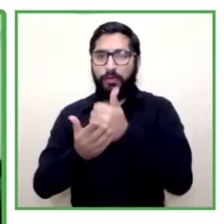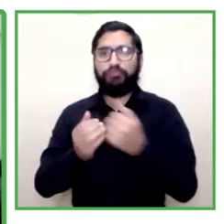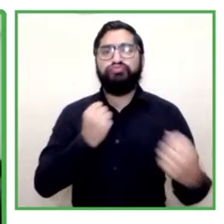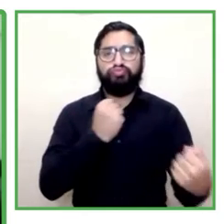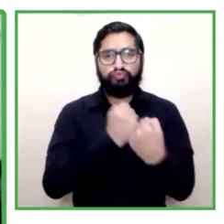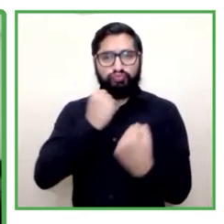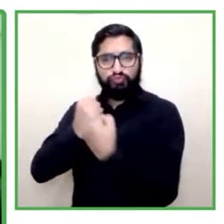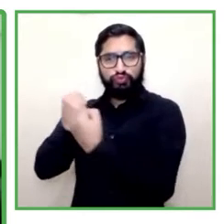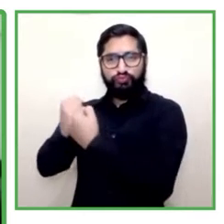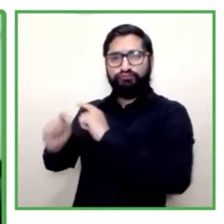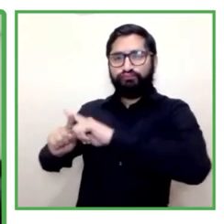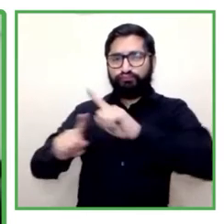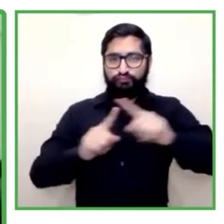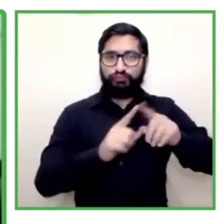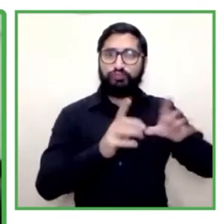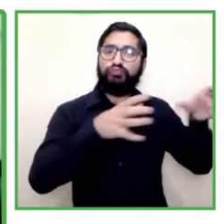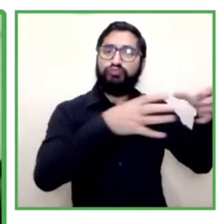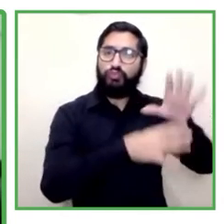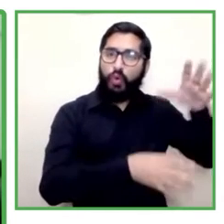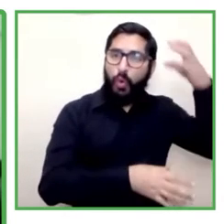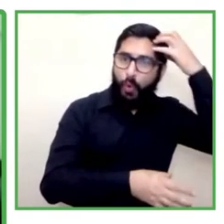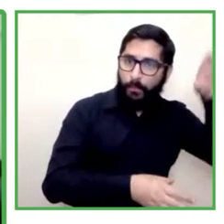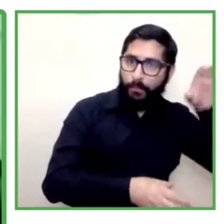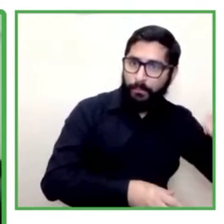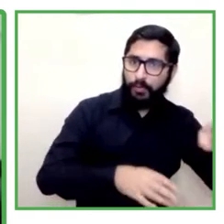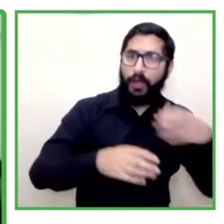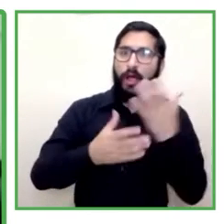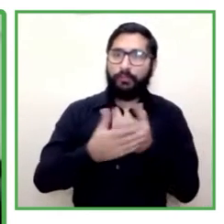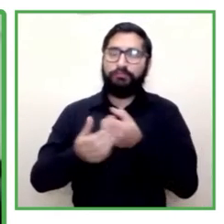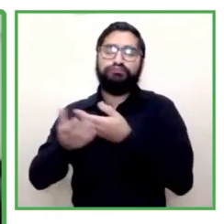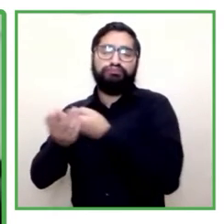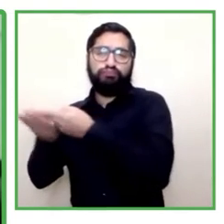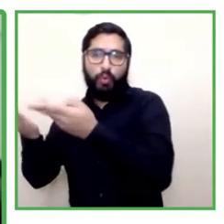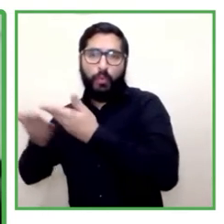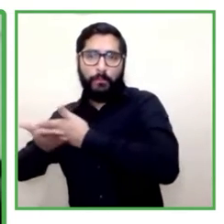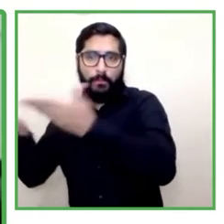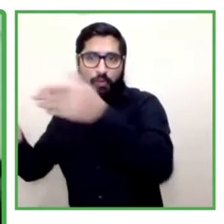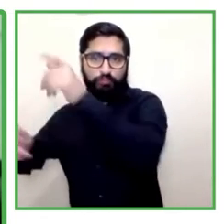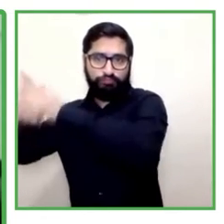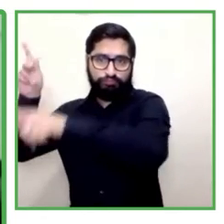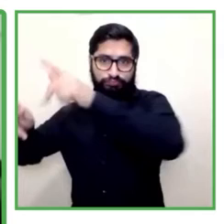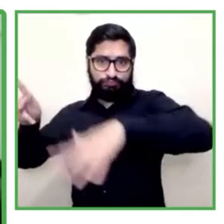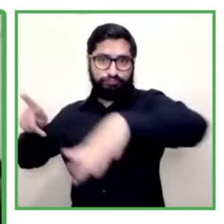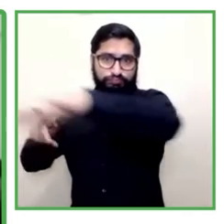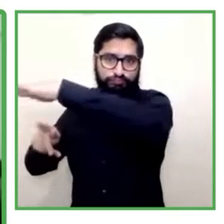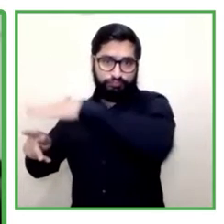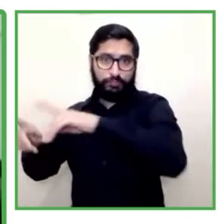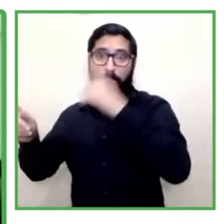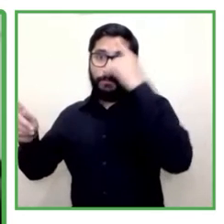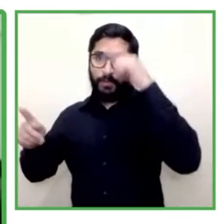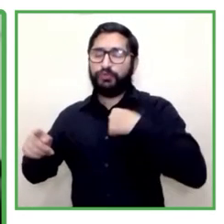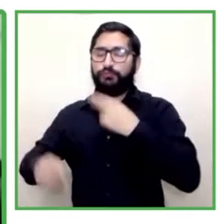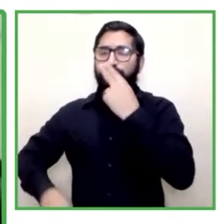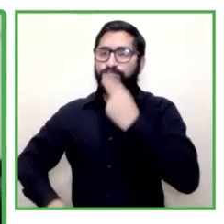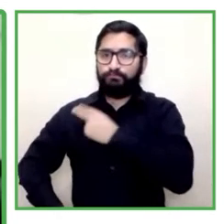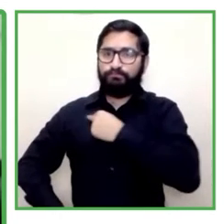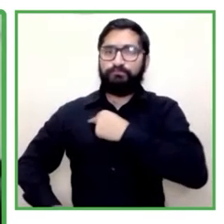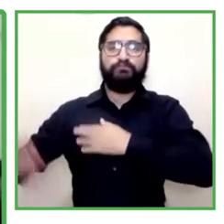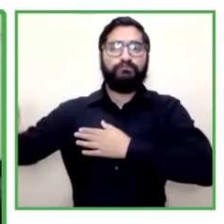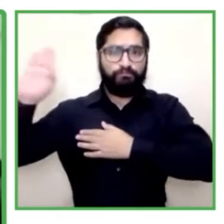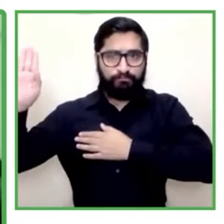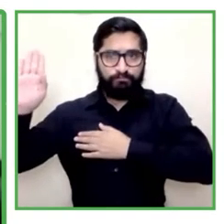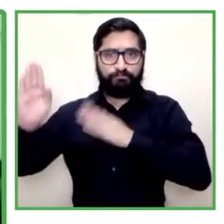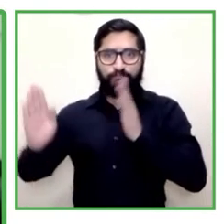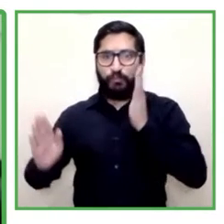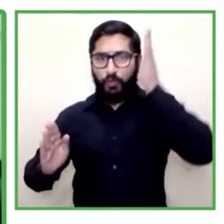públicas, y que pese a la heterogeneidad y el compromiso que tienen, presentan cualidades no suficientes